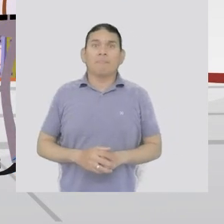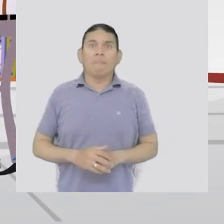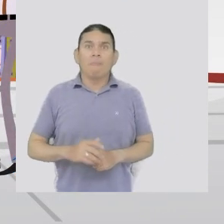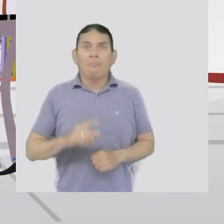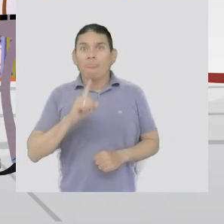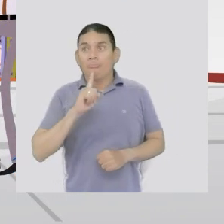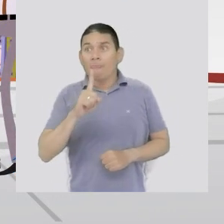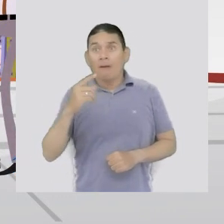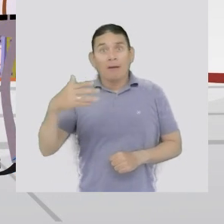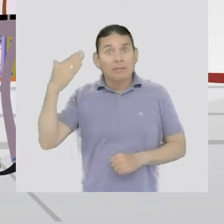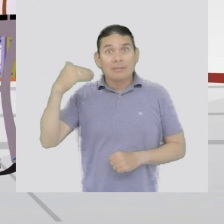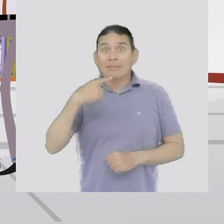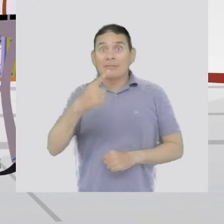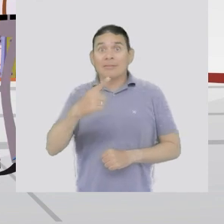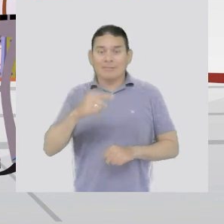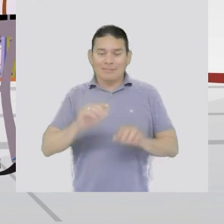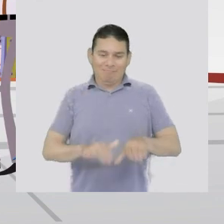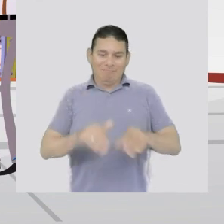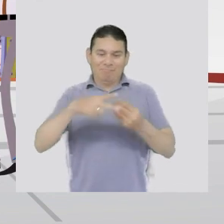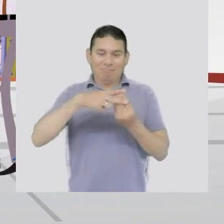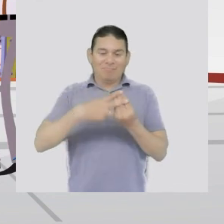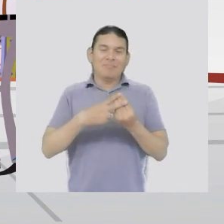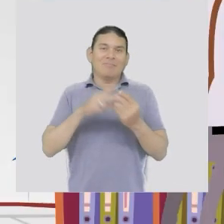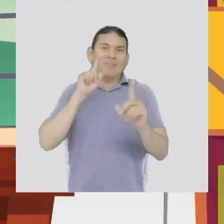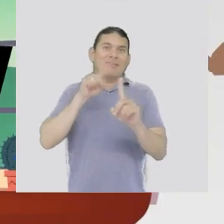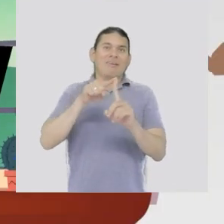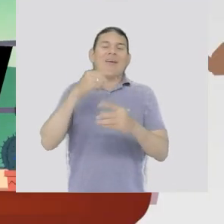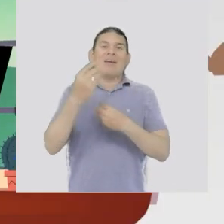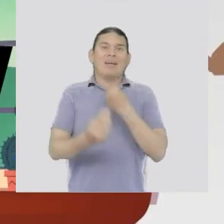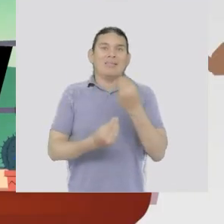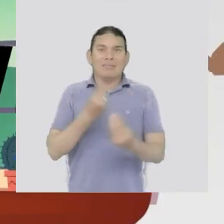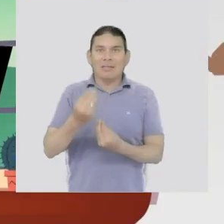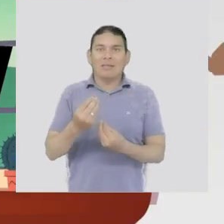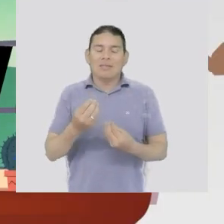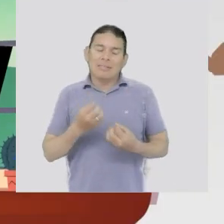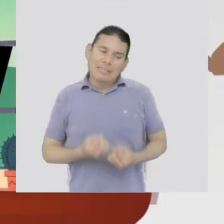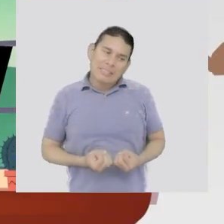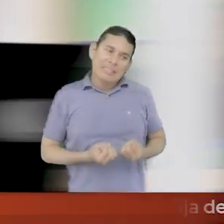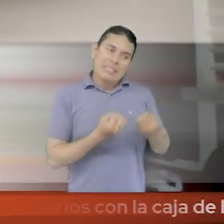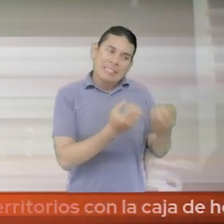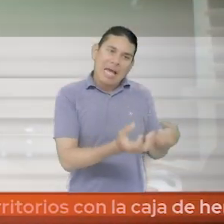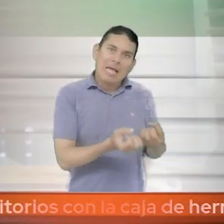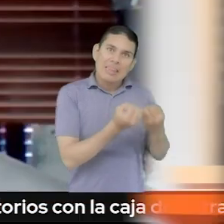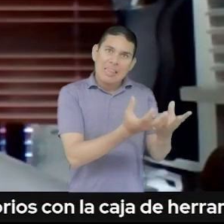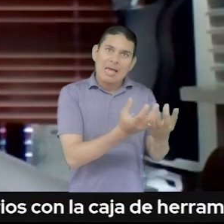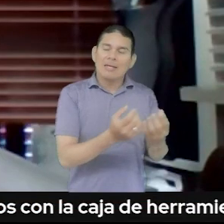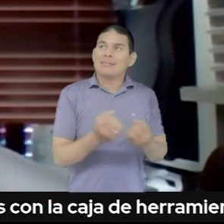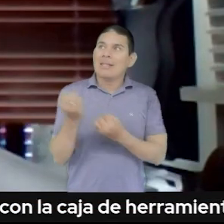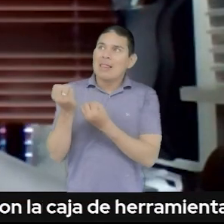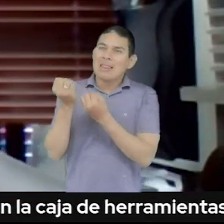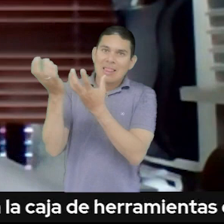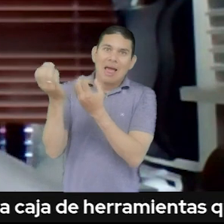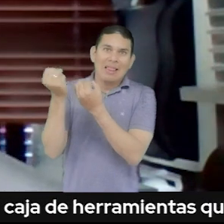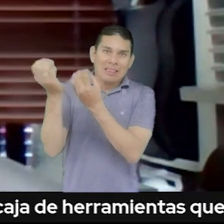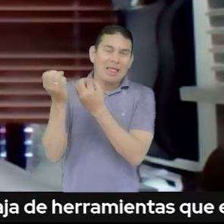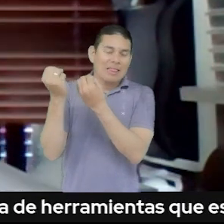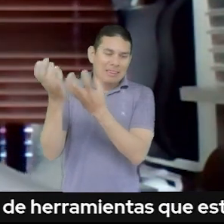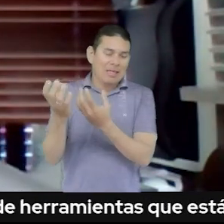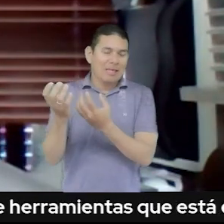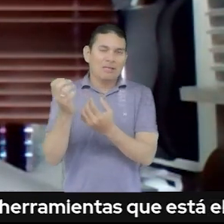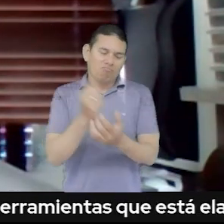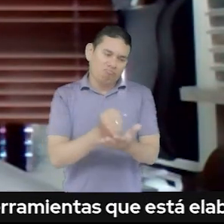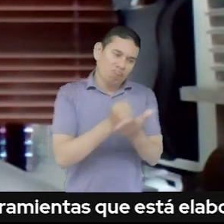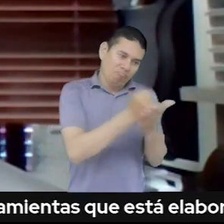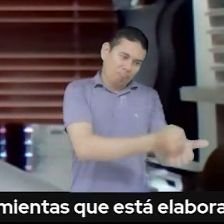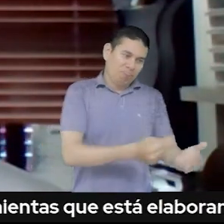pública ya lo hemos hablado. Entonces, la intencionalidad de la caja de herramientas es contribuir en este esquema de coordinación